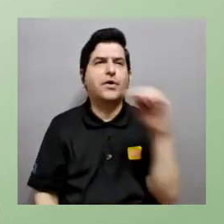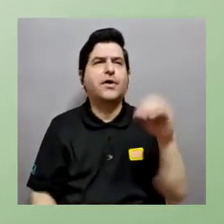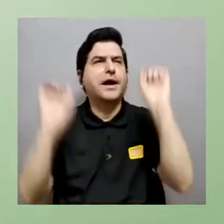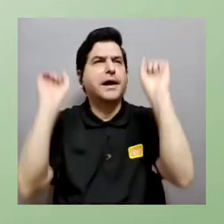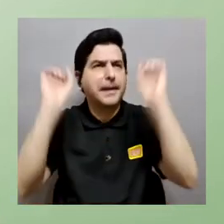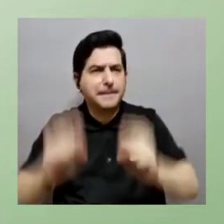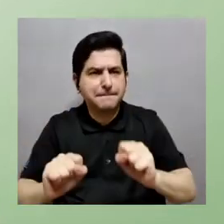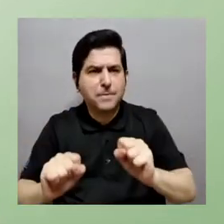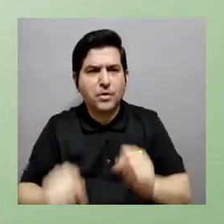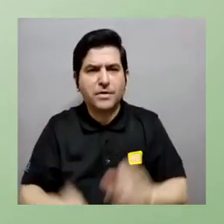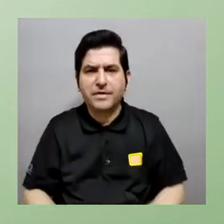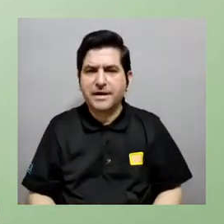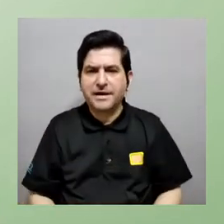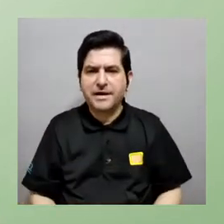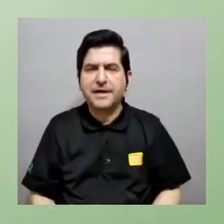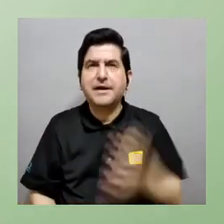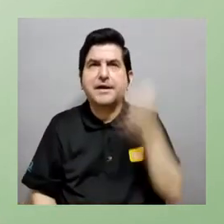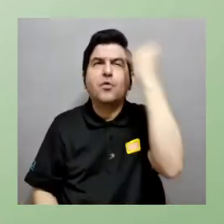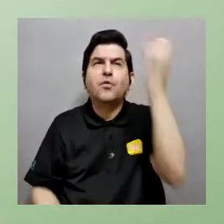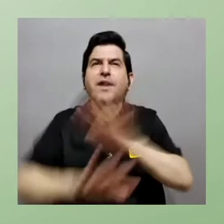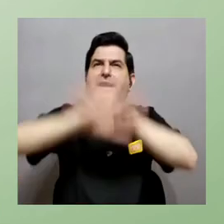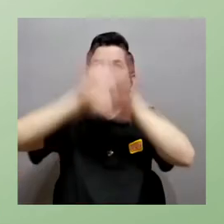y de esta manera podemos tener una